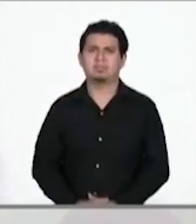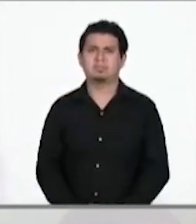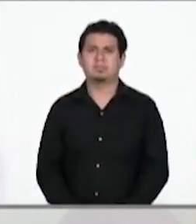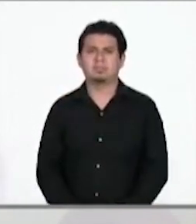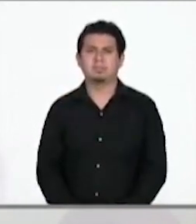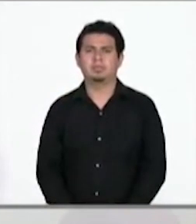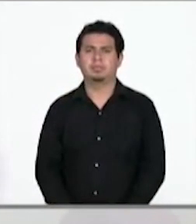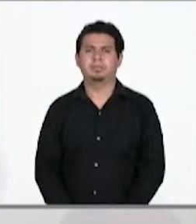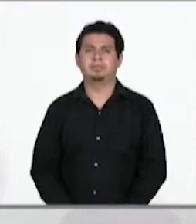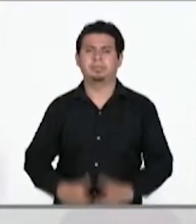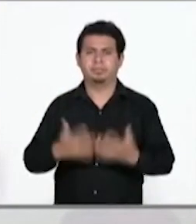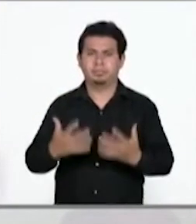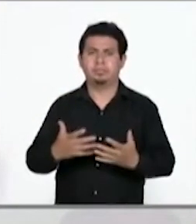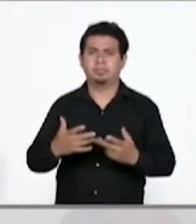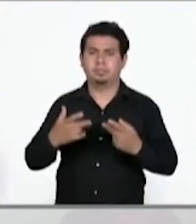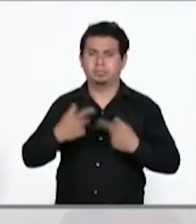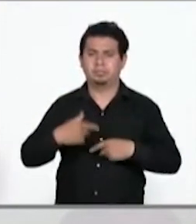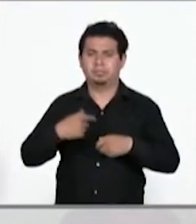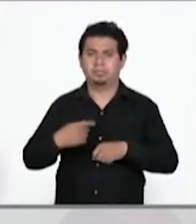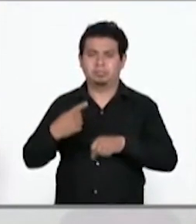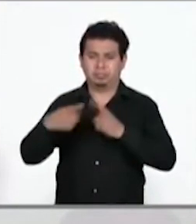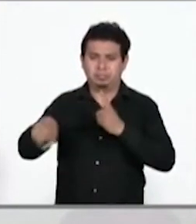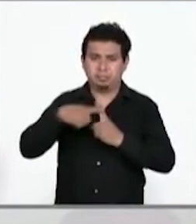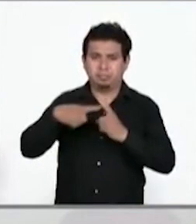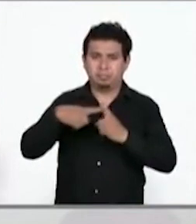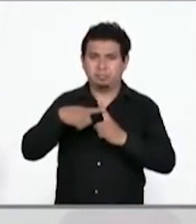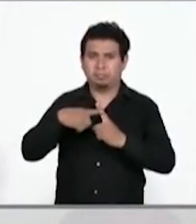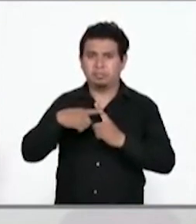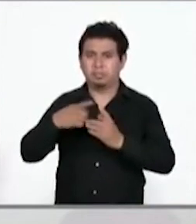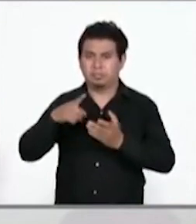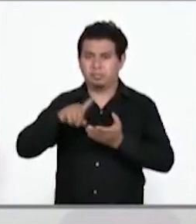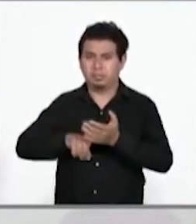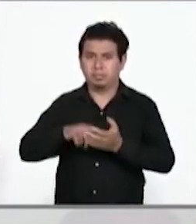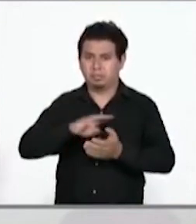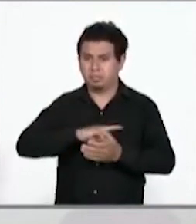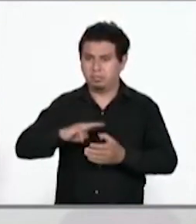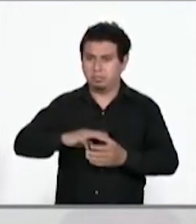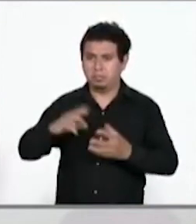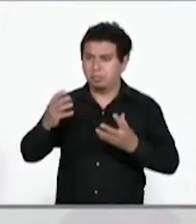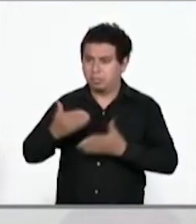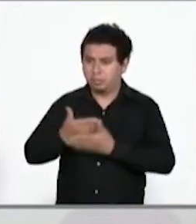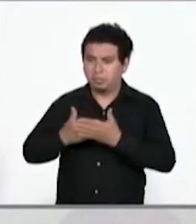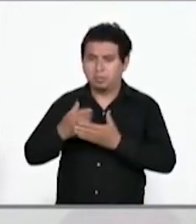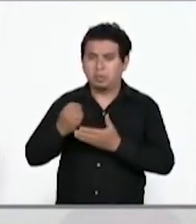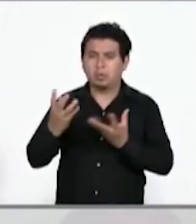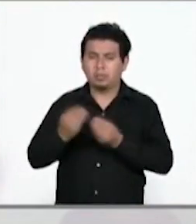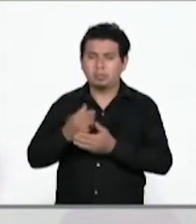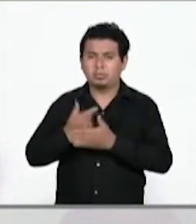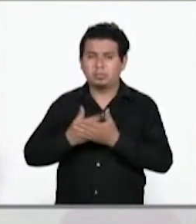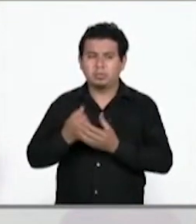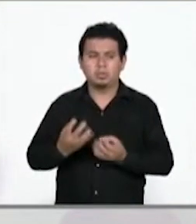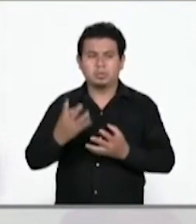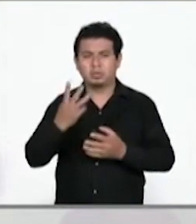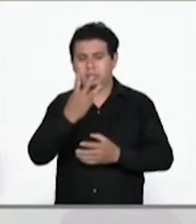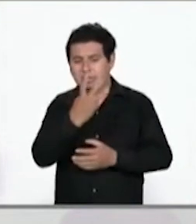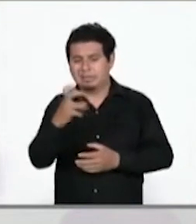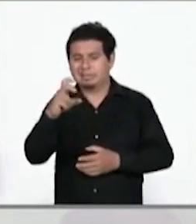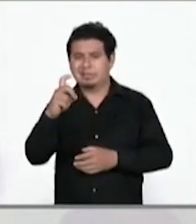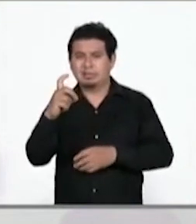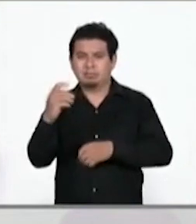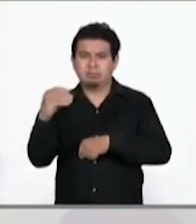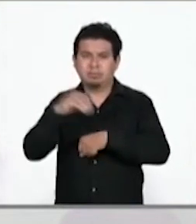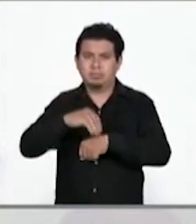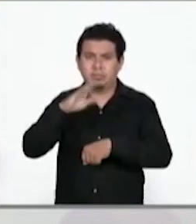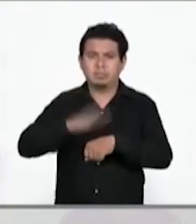.447 se han recuperado y lamentablemente se contabilizan 22 decesos que suman 2.363 defunciones acumuladas.